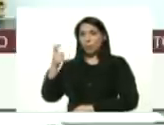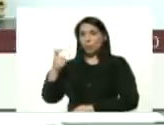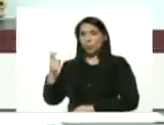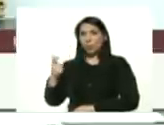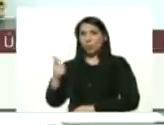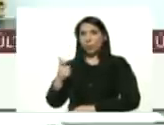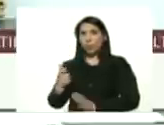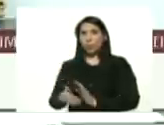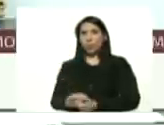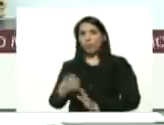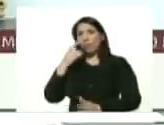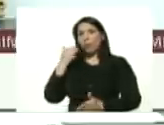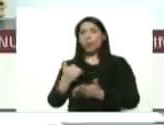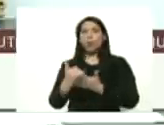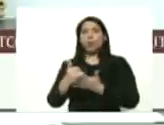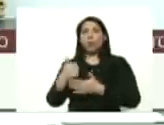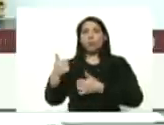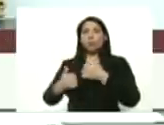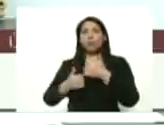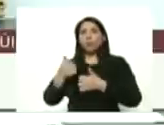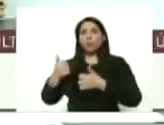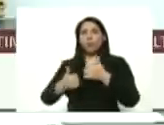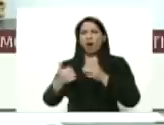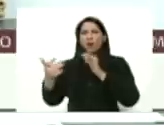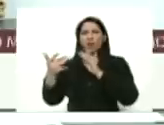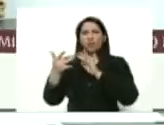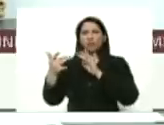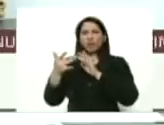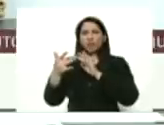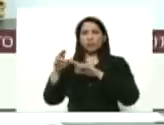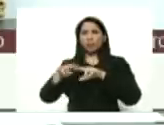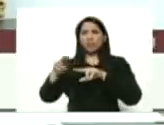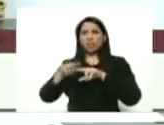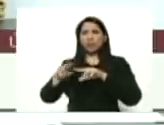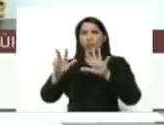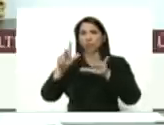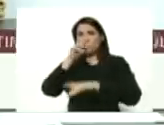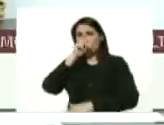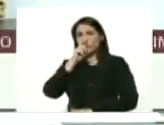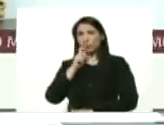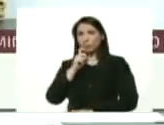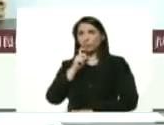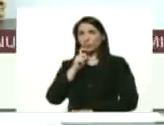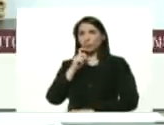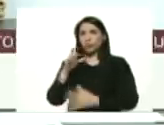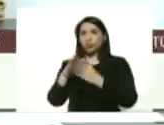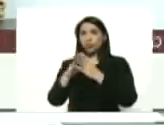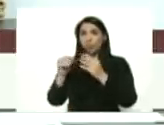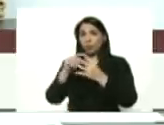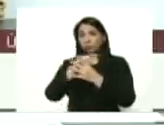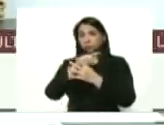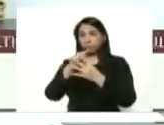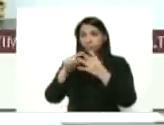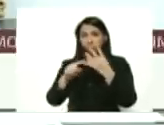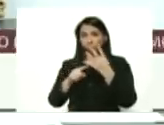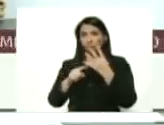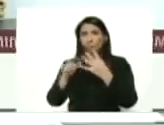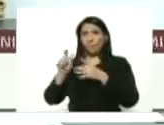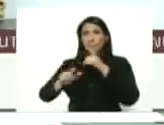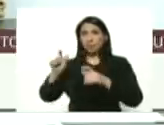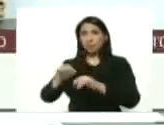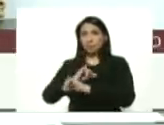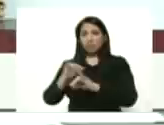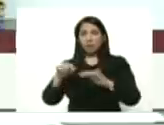para ver cuál fue su fuente de contagio un niño todos ellos están